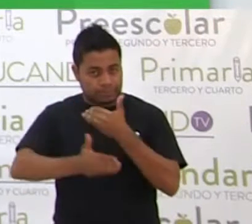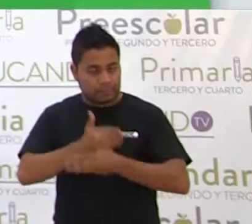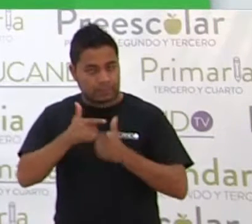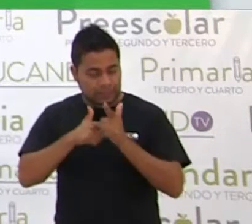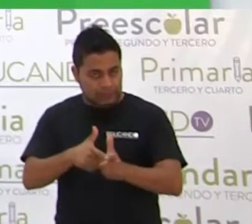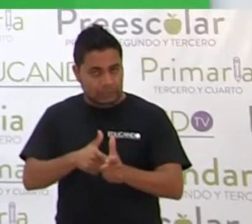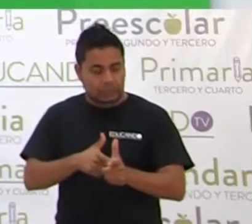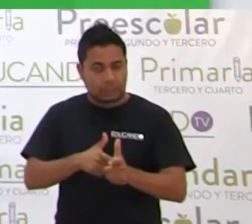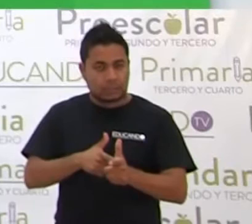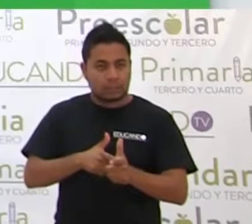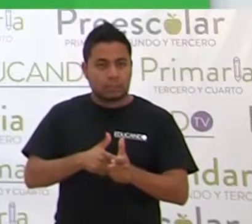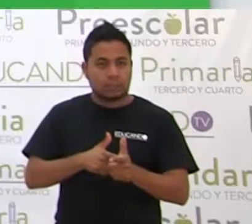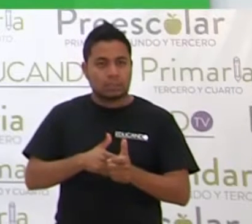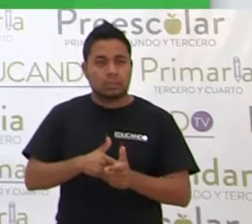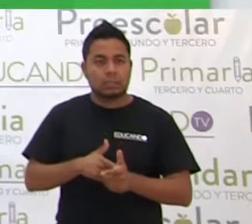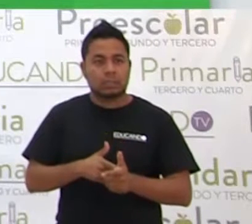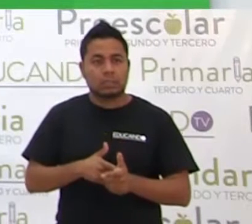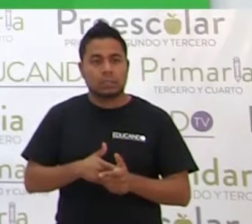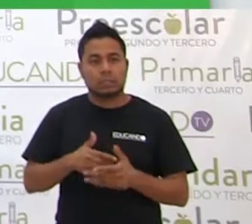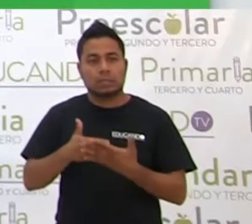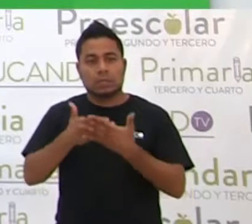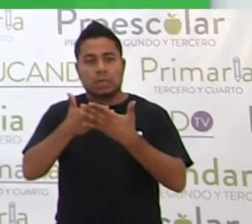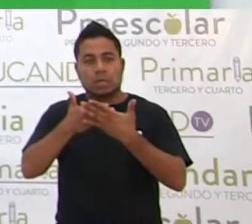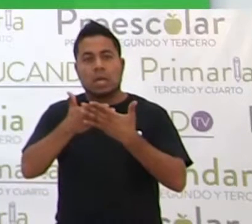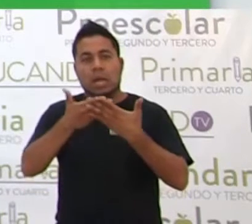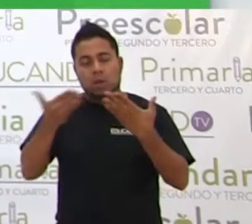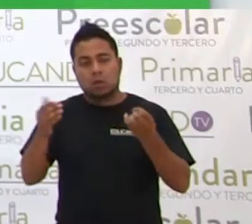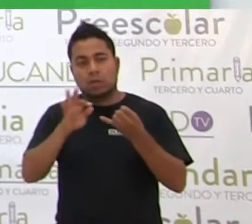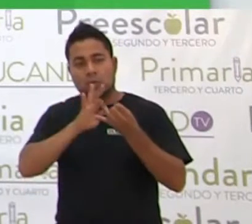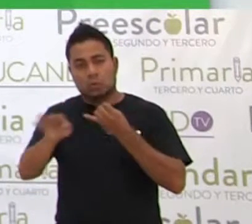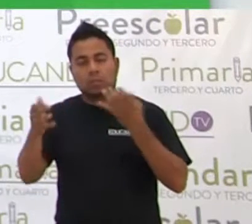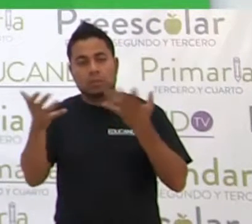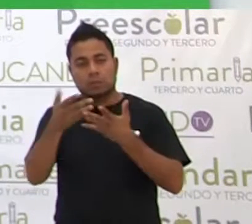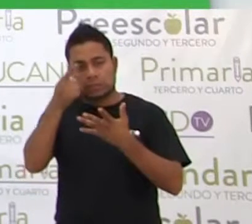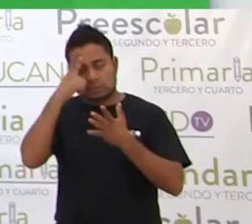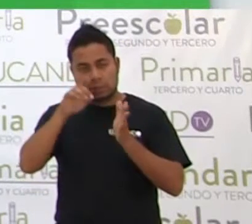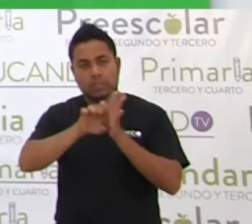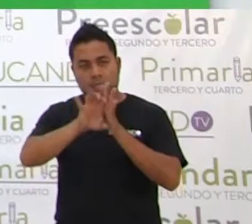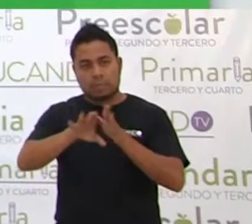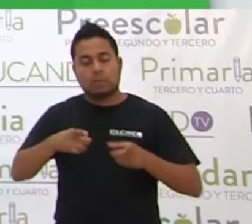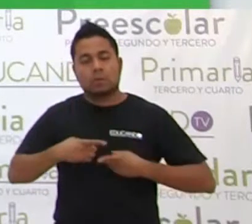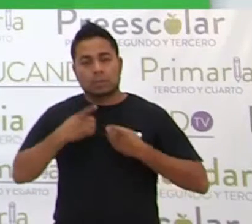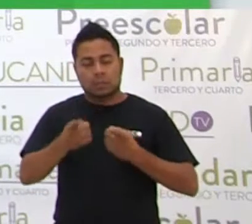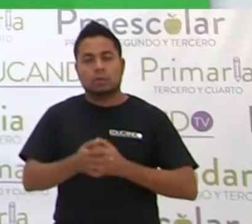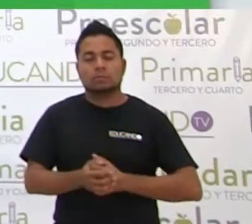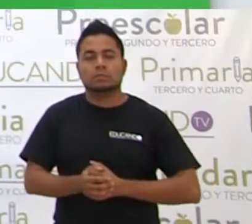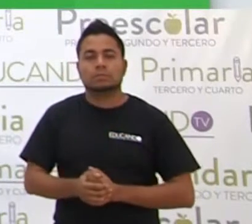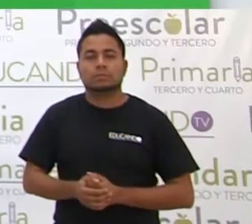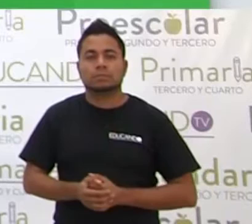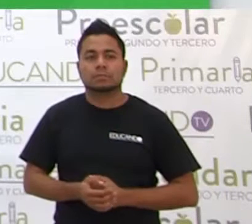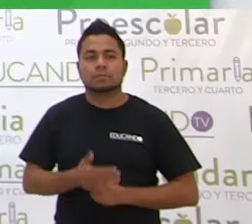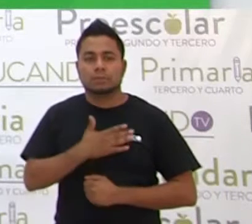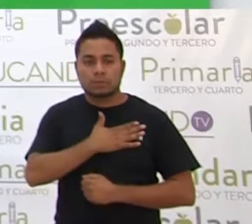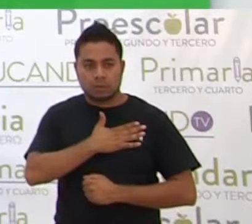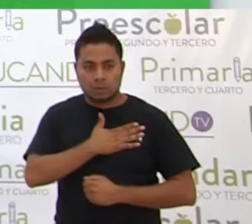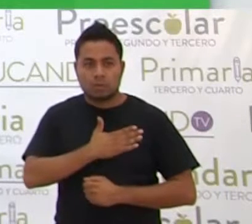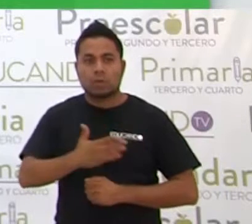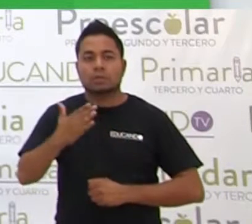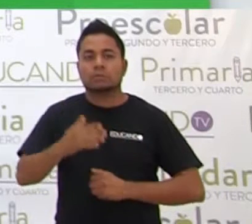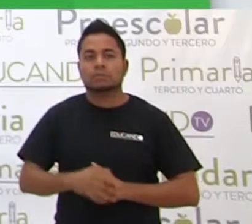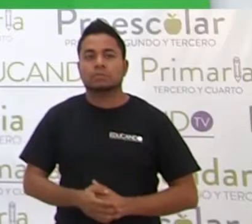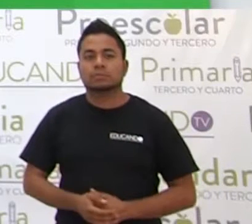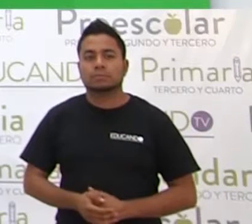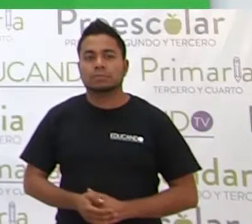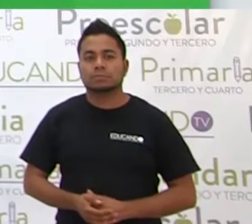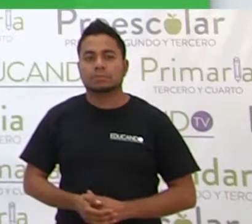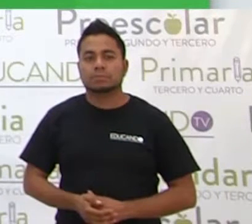Vamos a hacer el otro, el último ejemplo. ¿Sí? Bueno, vamos a quitar. Entonces,